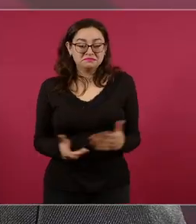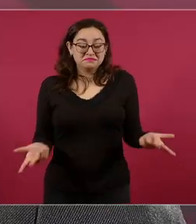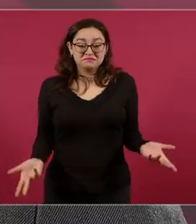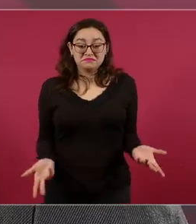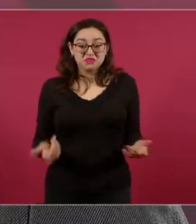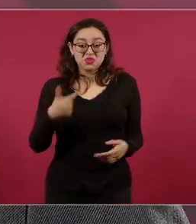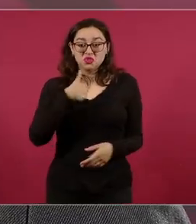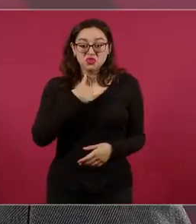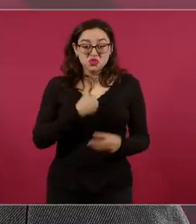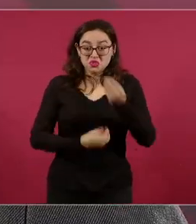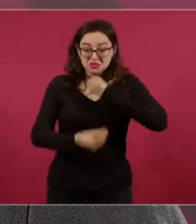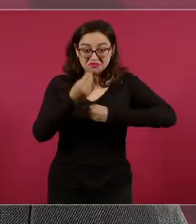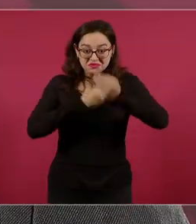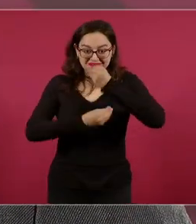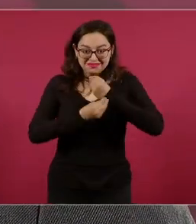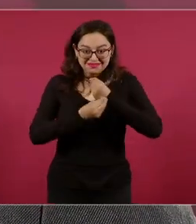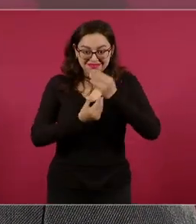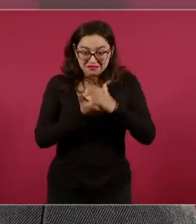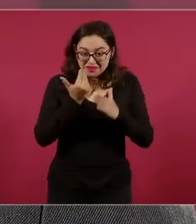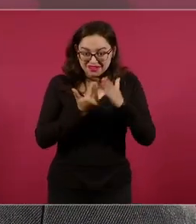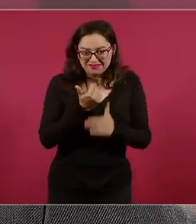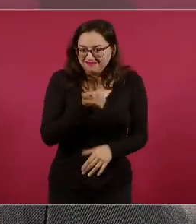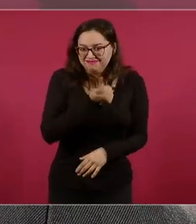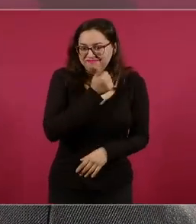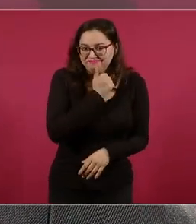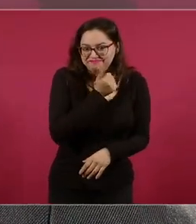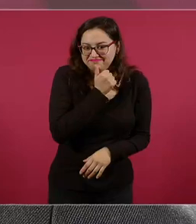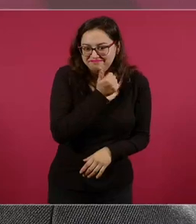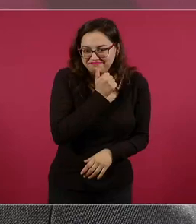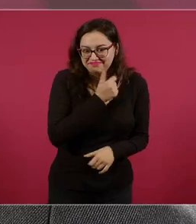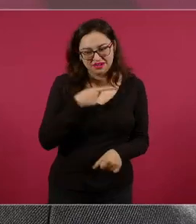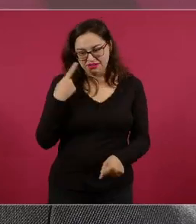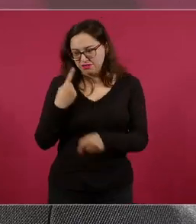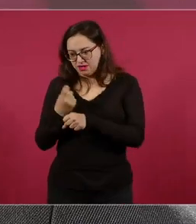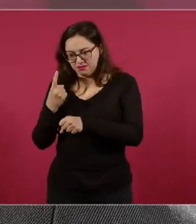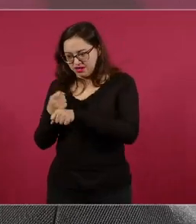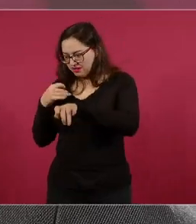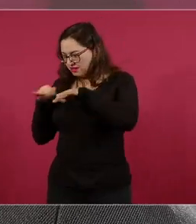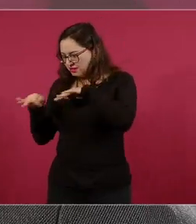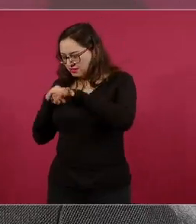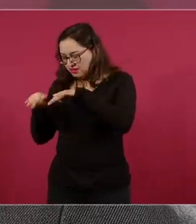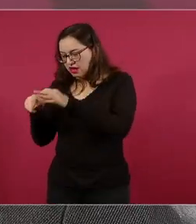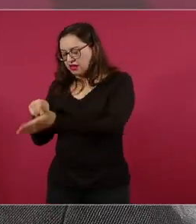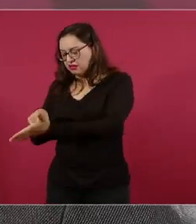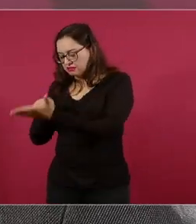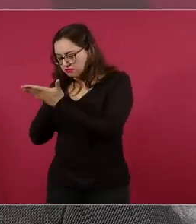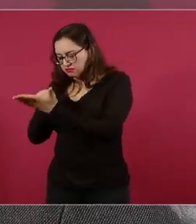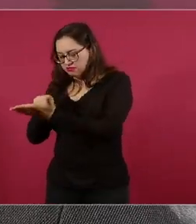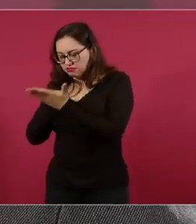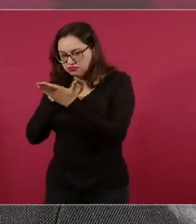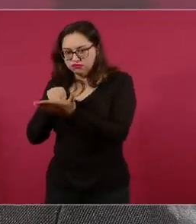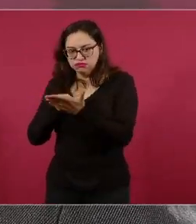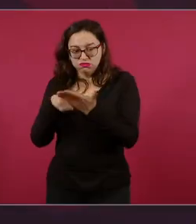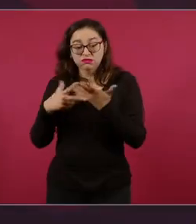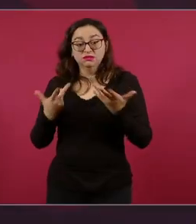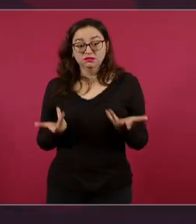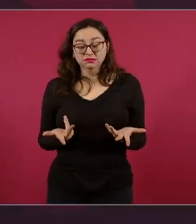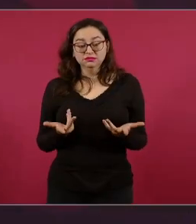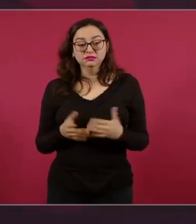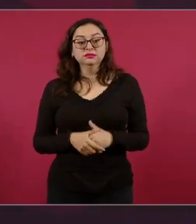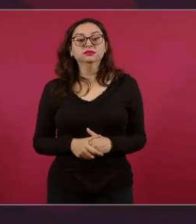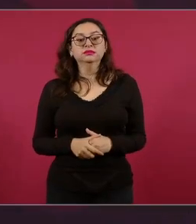pues el parte de todo lo sucedido ya les vamos a invitar este viernes